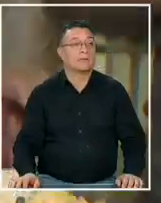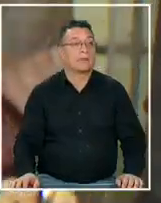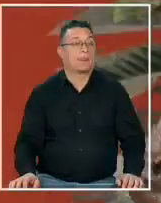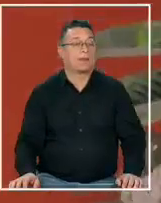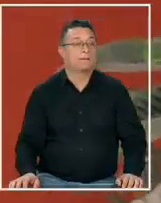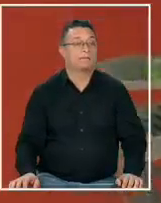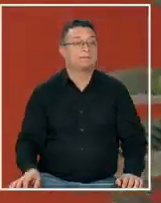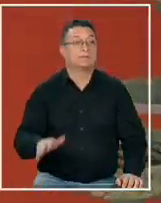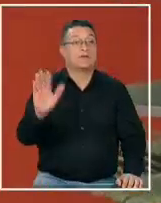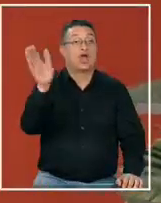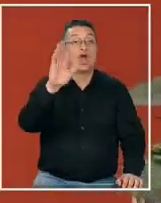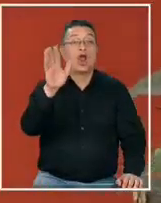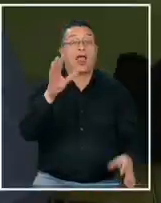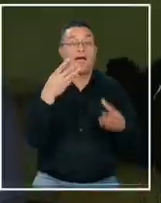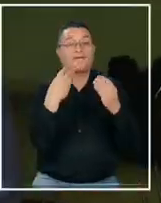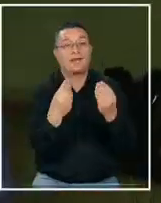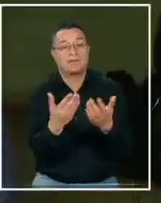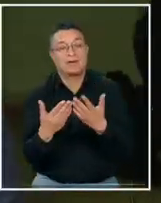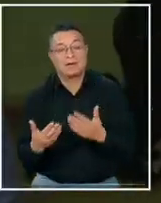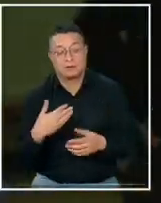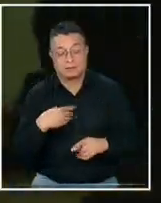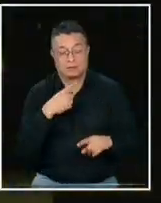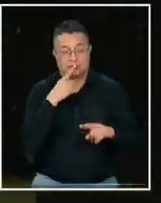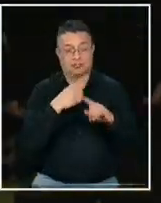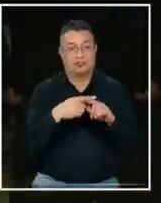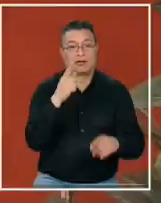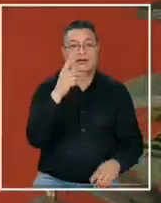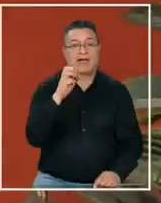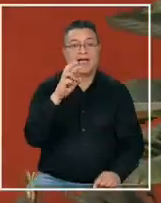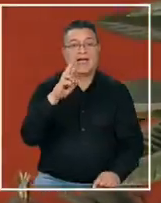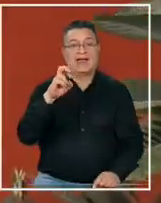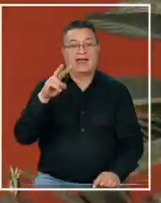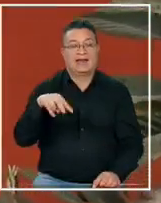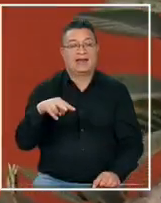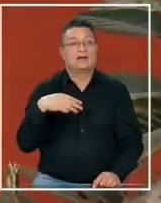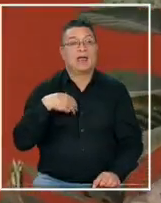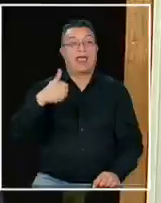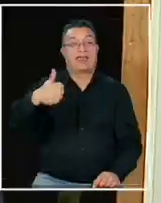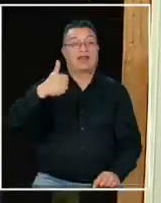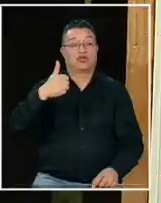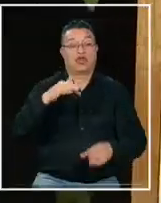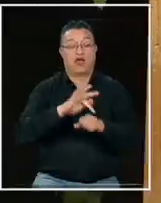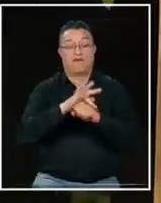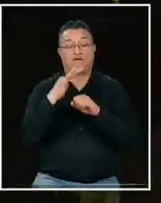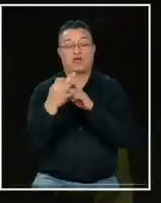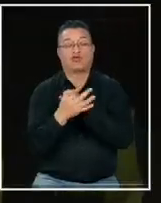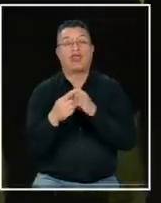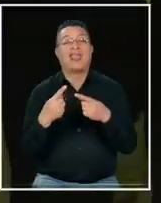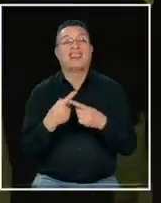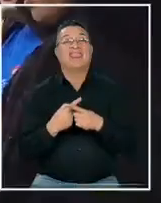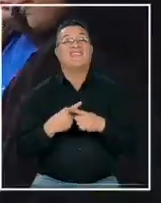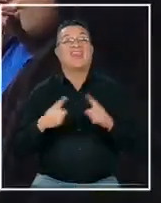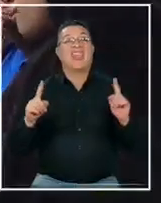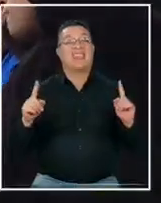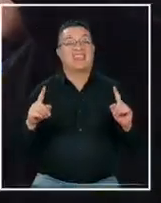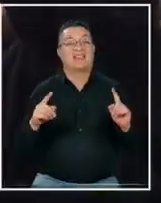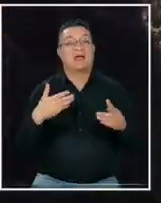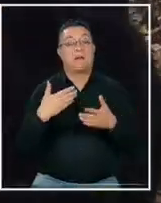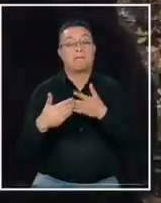tea hola bienvenidos mi nombre es Sara Inostroza soy directora de la fundación diferentes manos inferiores